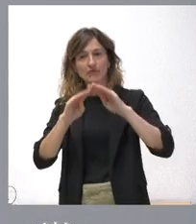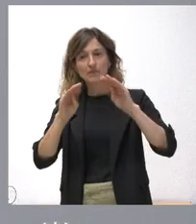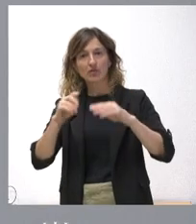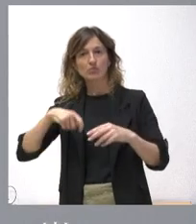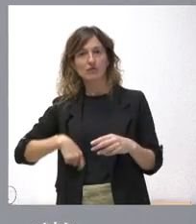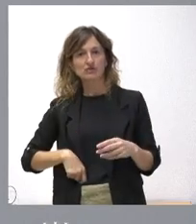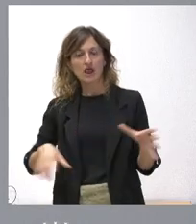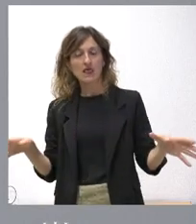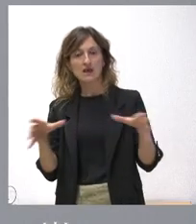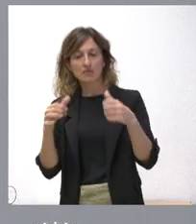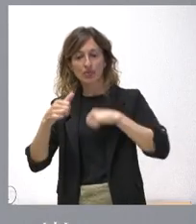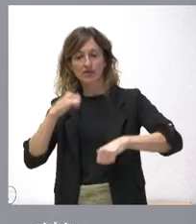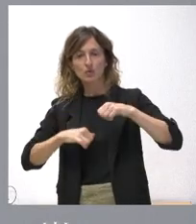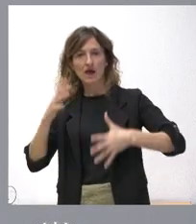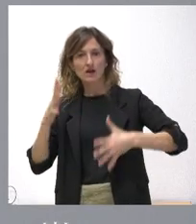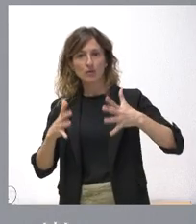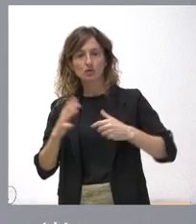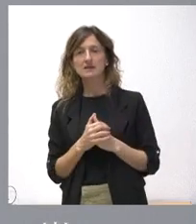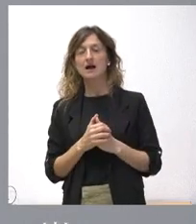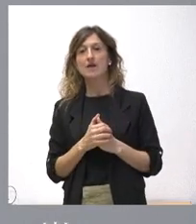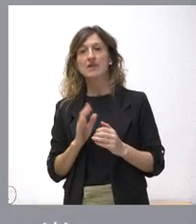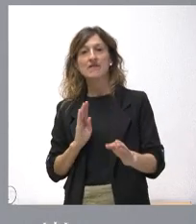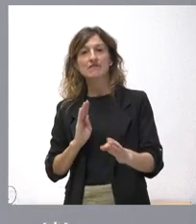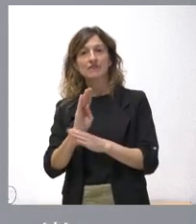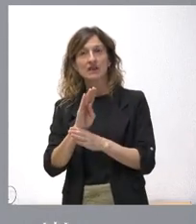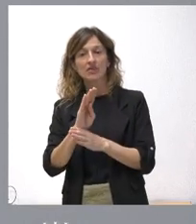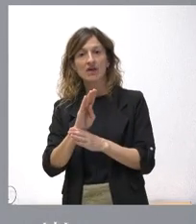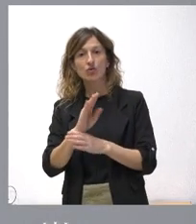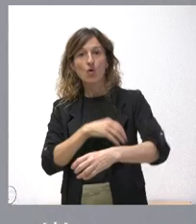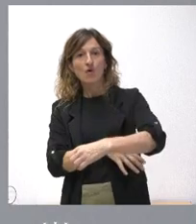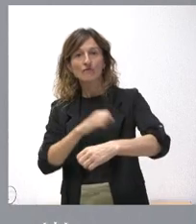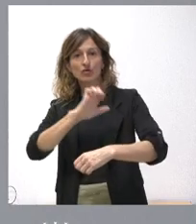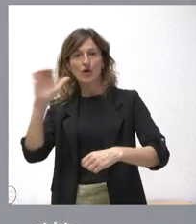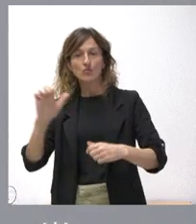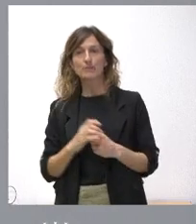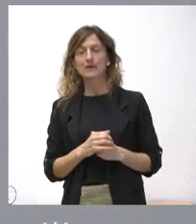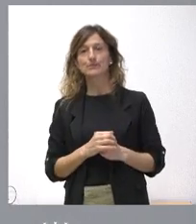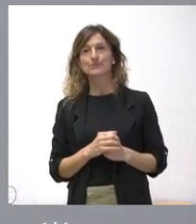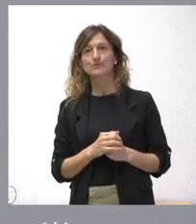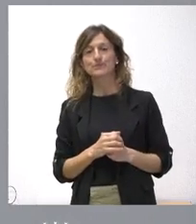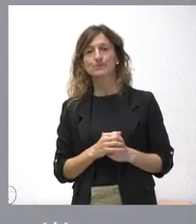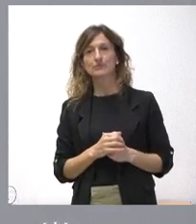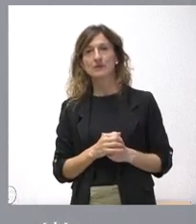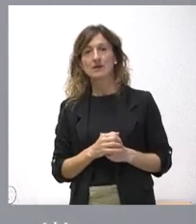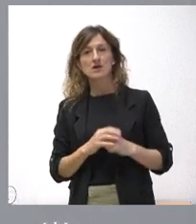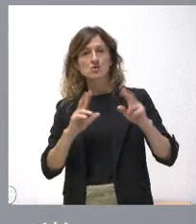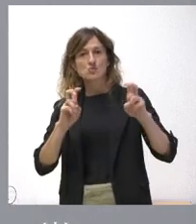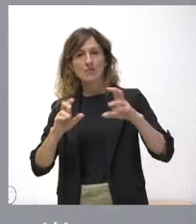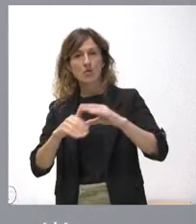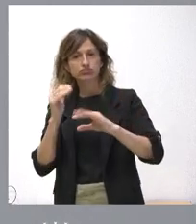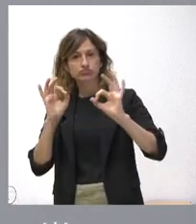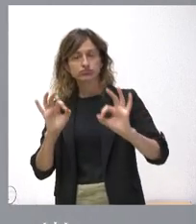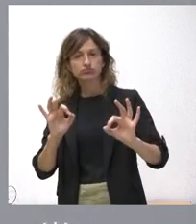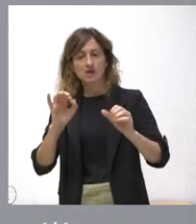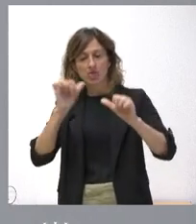del equipo de cirugía robótica. Está financiado con fondos europeos. Será de última generación y va a permitir